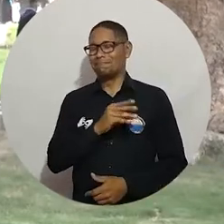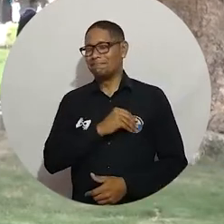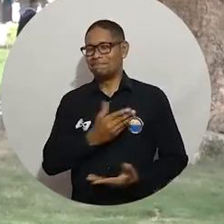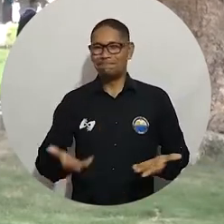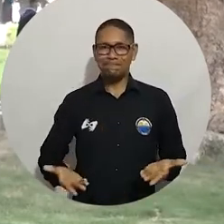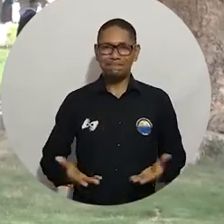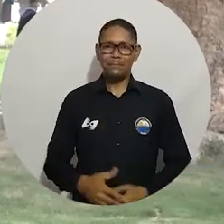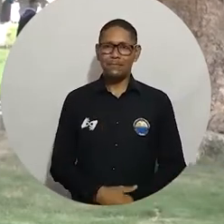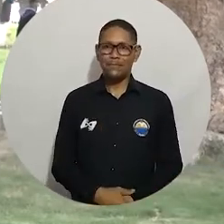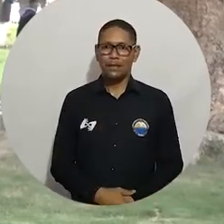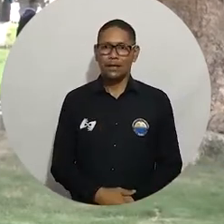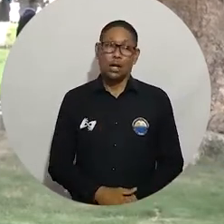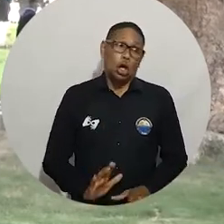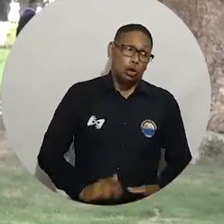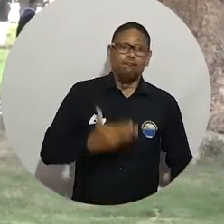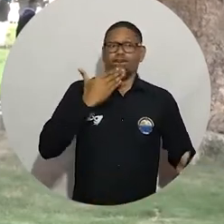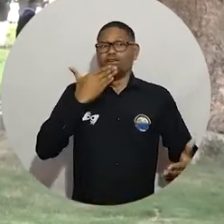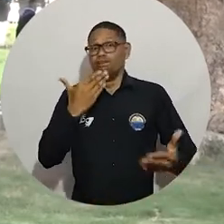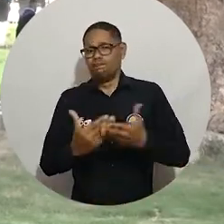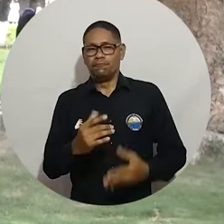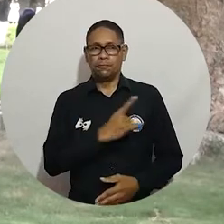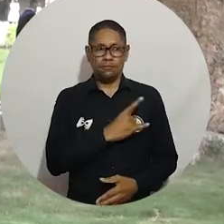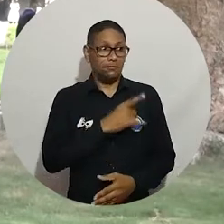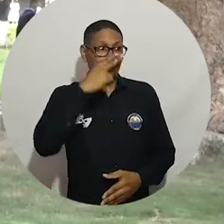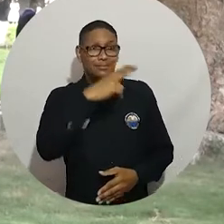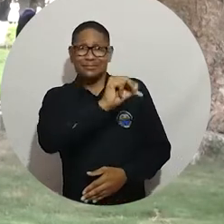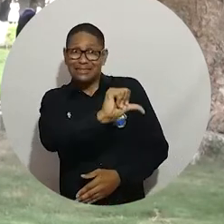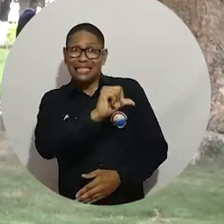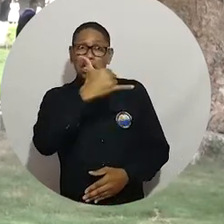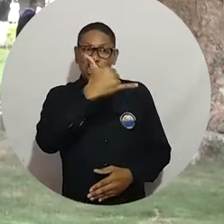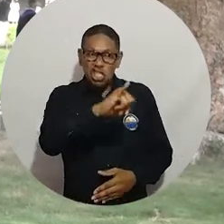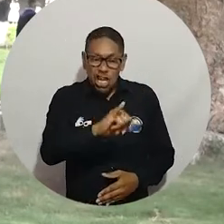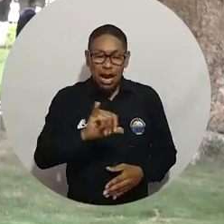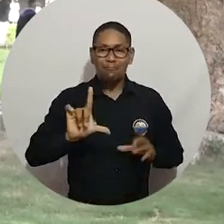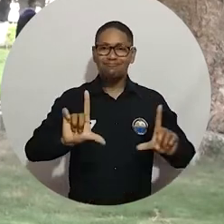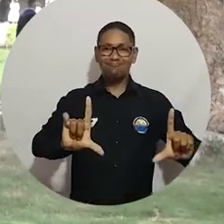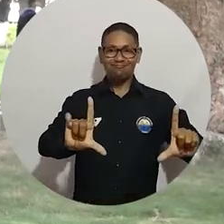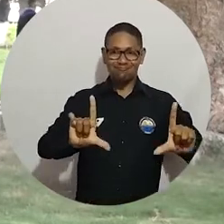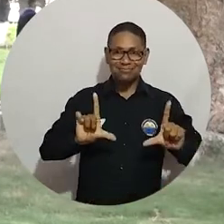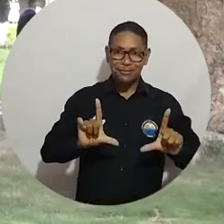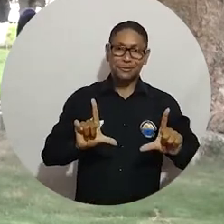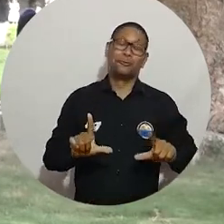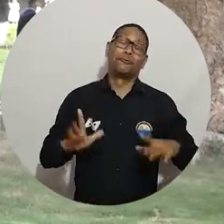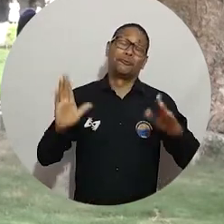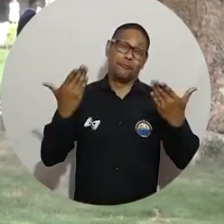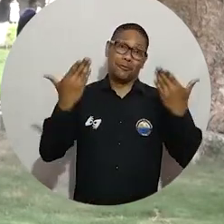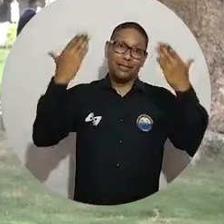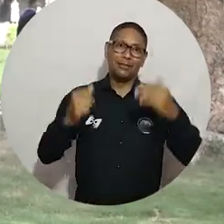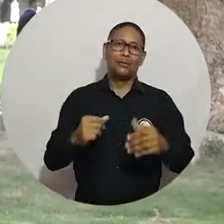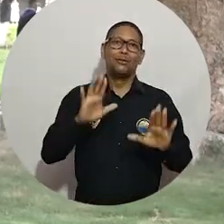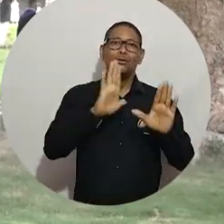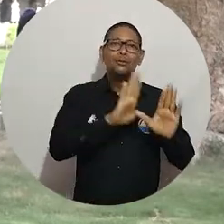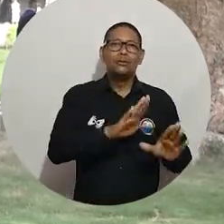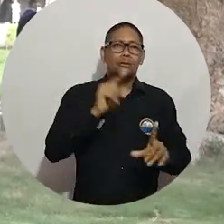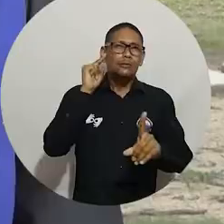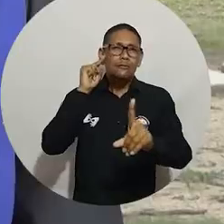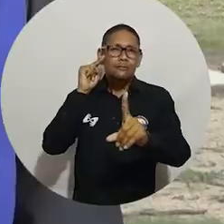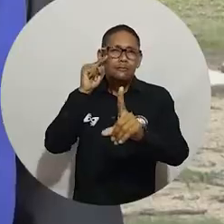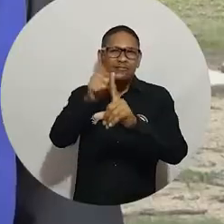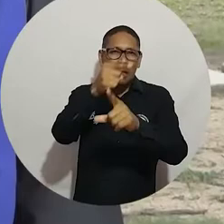acogió de buena manera, me implementé en el deporte que fue aquí donde lo encontré y pues gracias a Dios hoy estamos aquí celebrando.